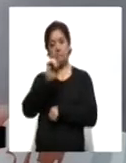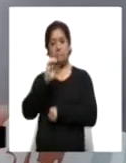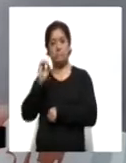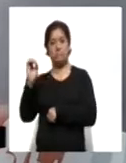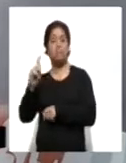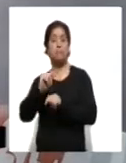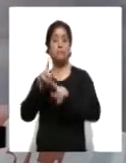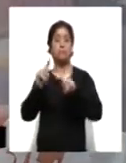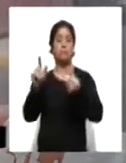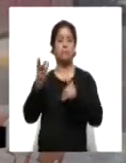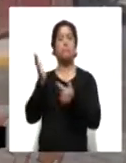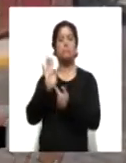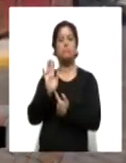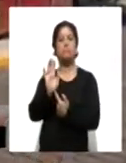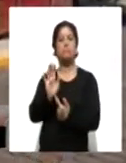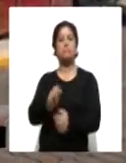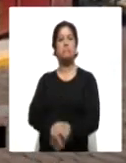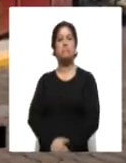presentamos los detalles.